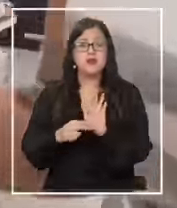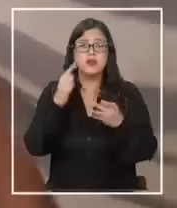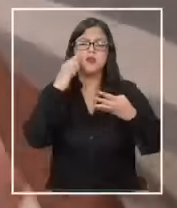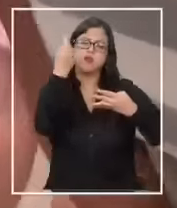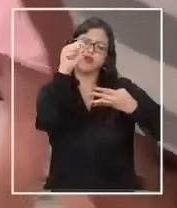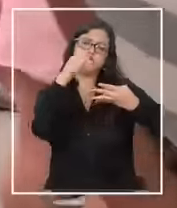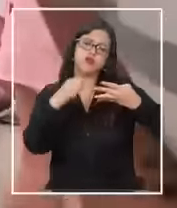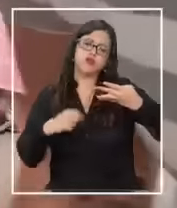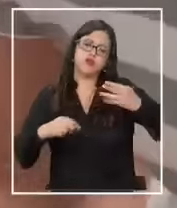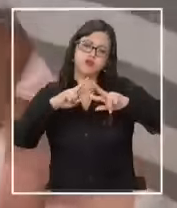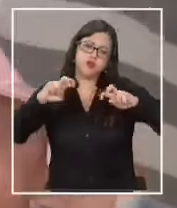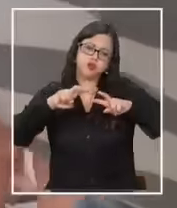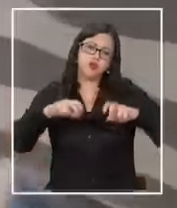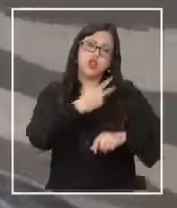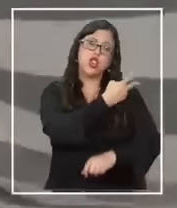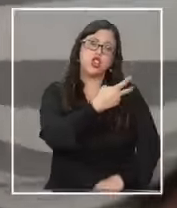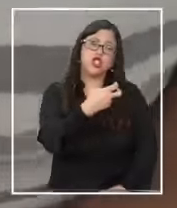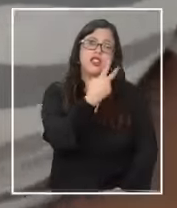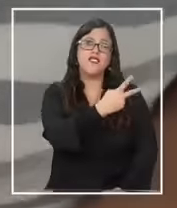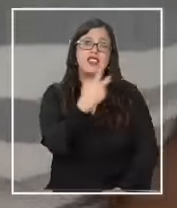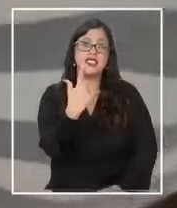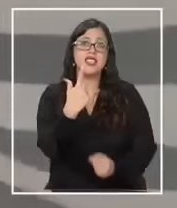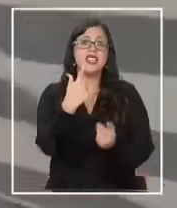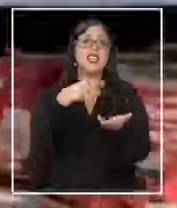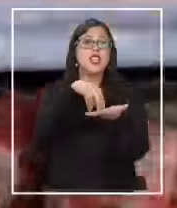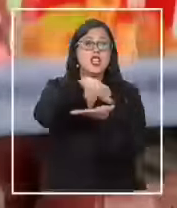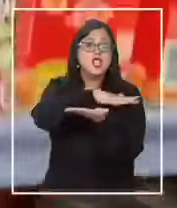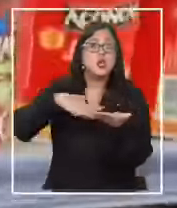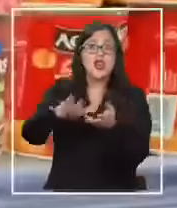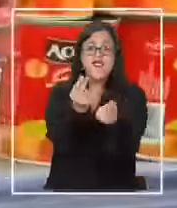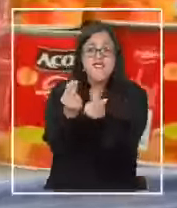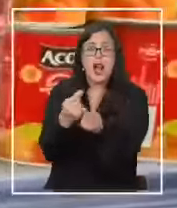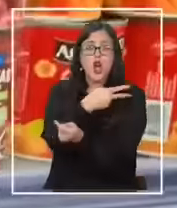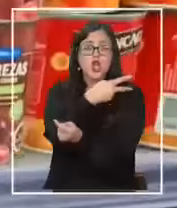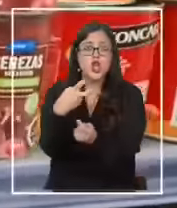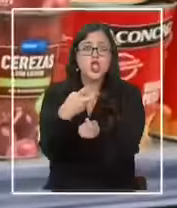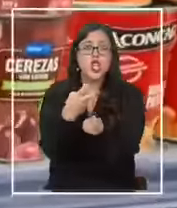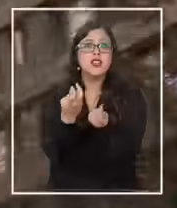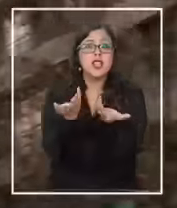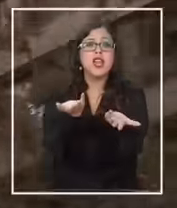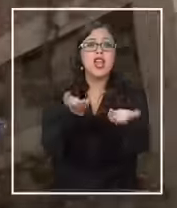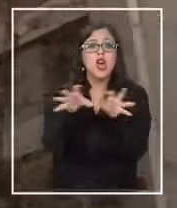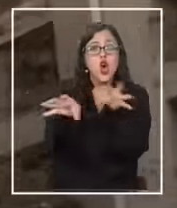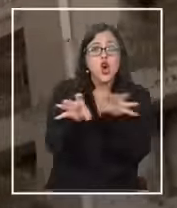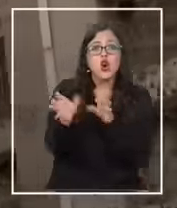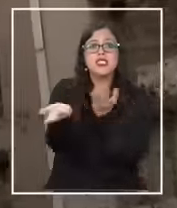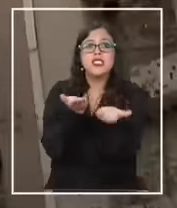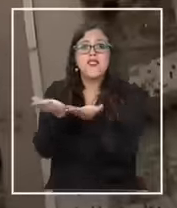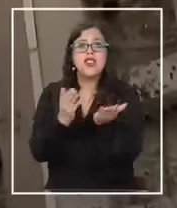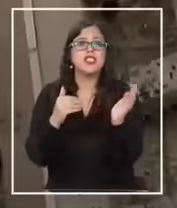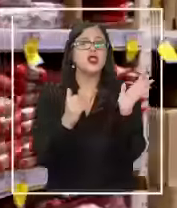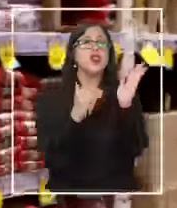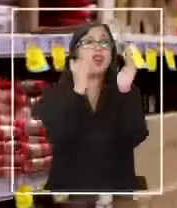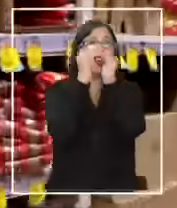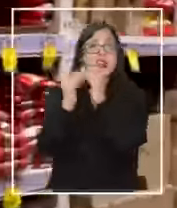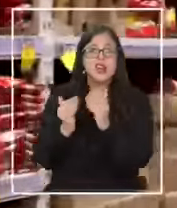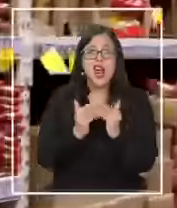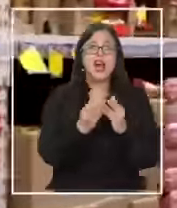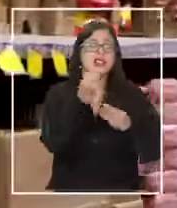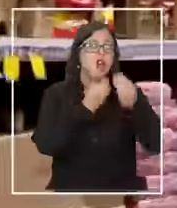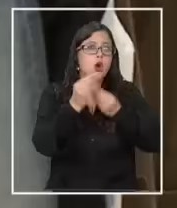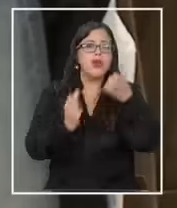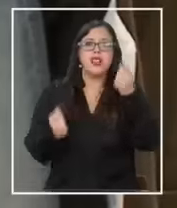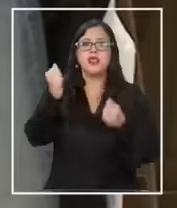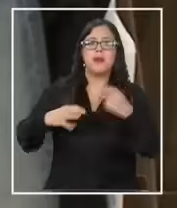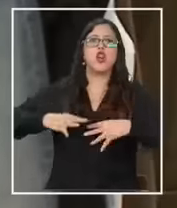analiza en 227 ciudades el precio de 200 bienes y servicios entre vivienda transporte comida